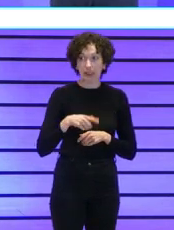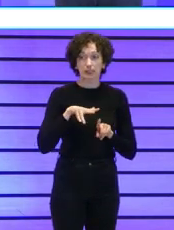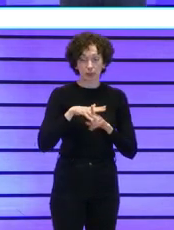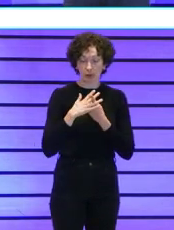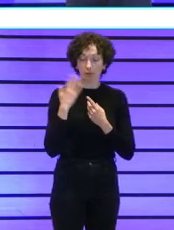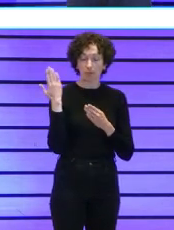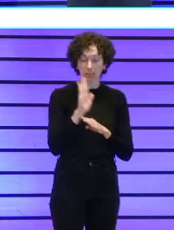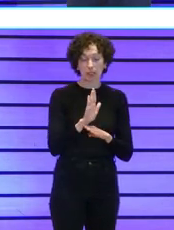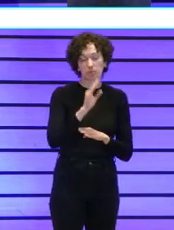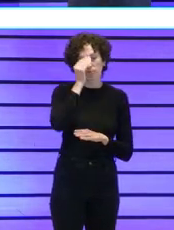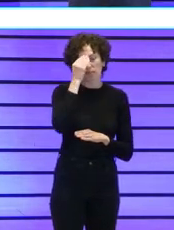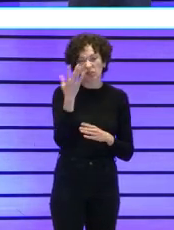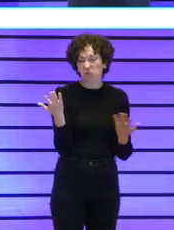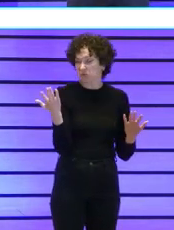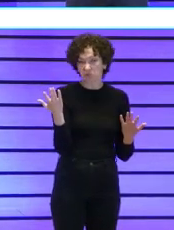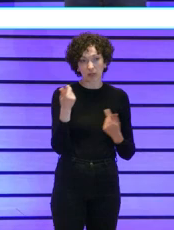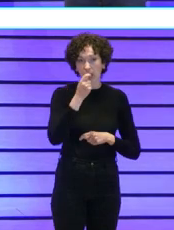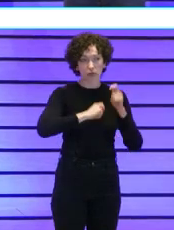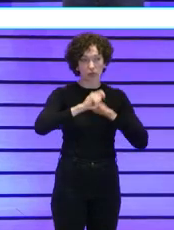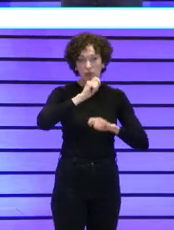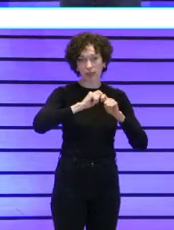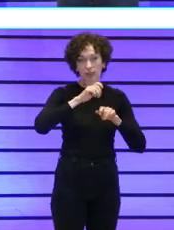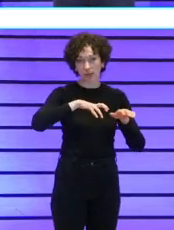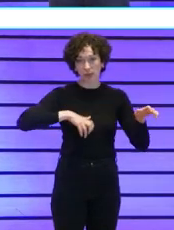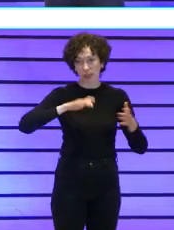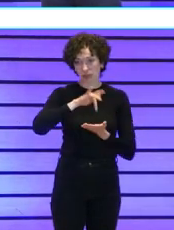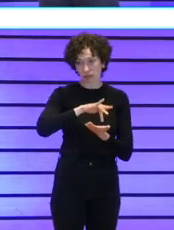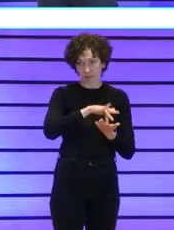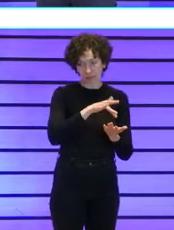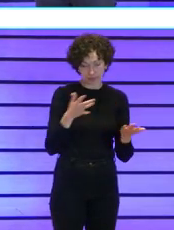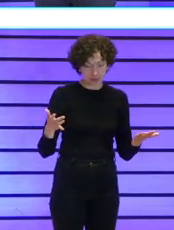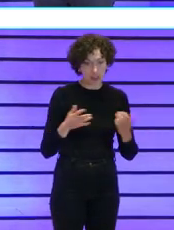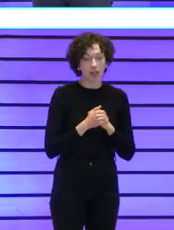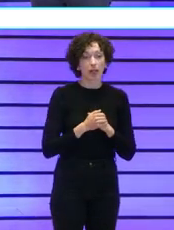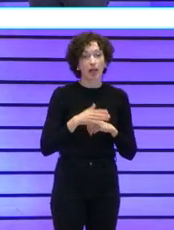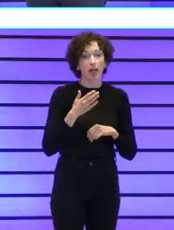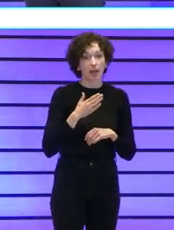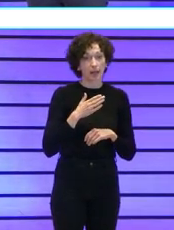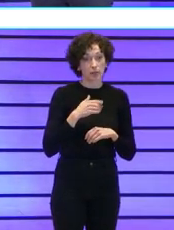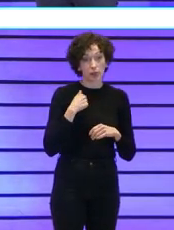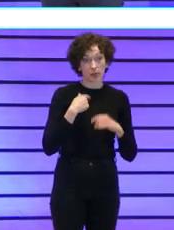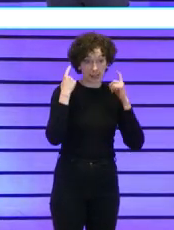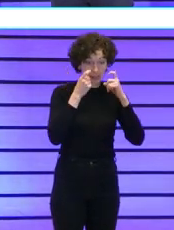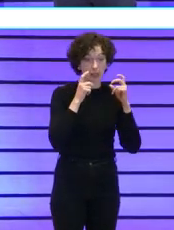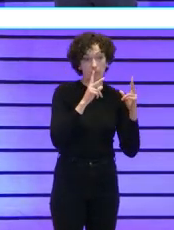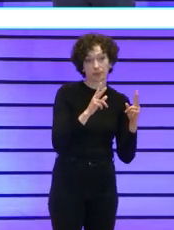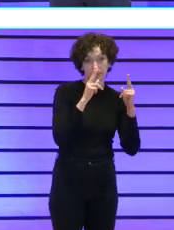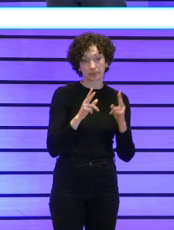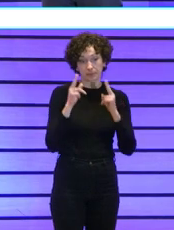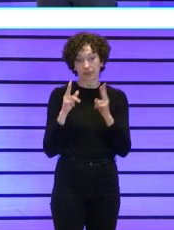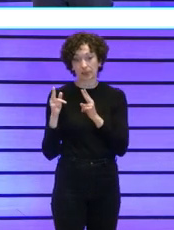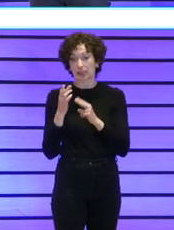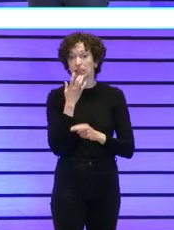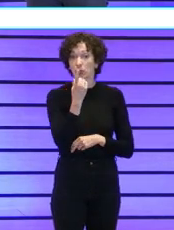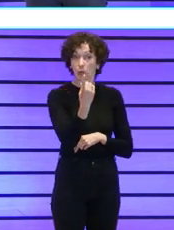que yo creo que se da en la mayor parte de las organizaciones y me gustaría hemos intentado hacerlo en cachitos para que si os vale